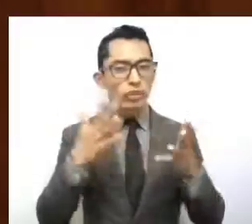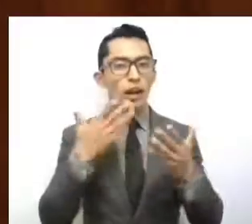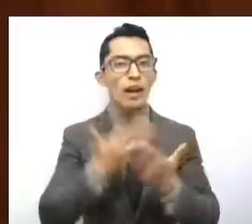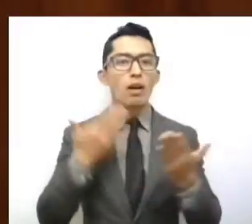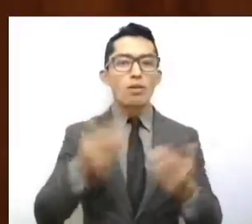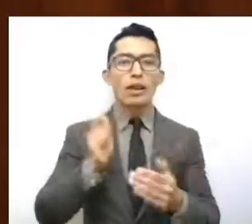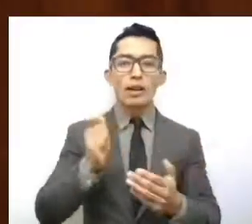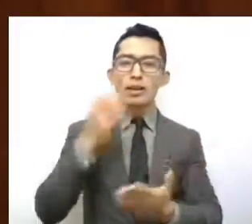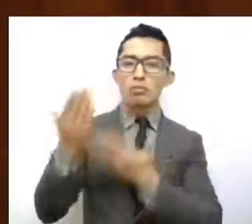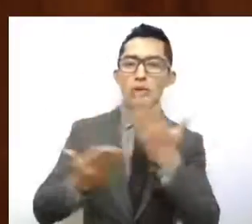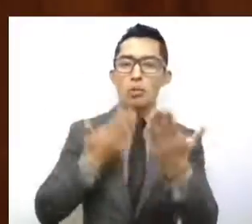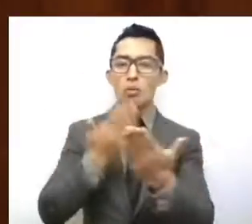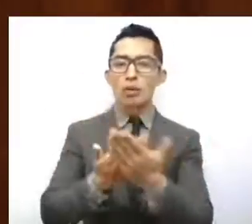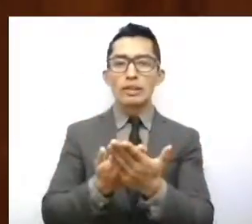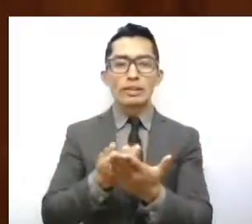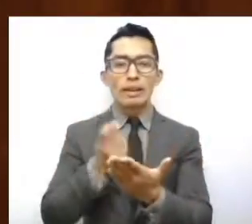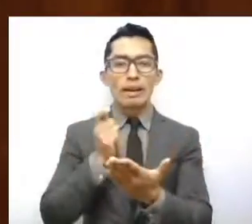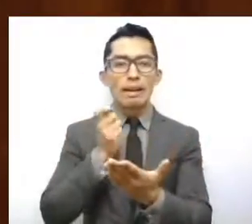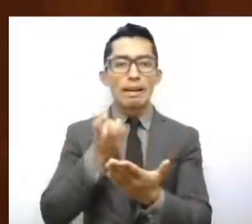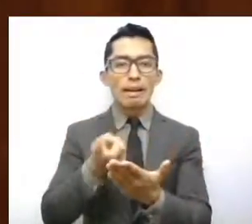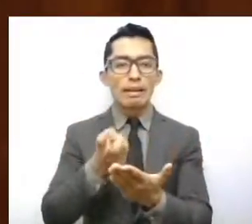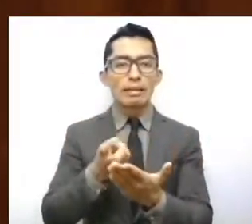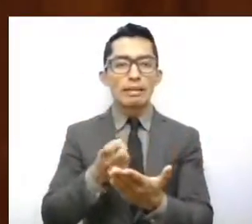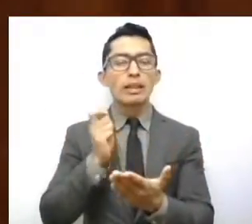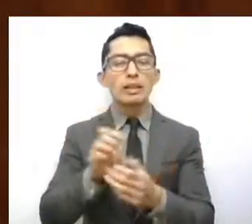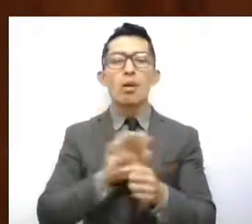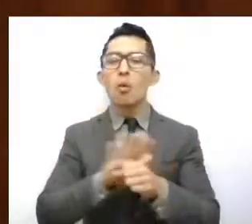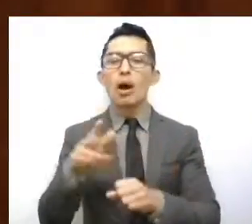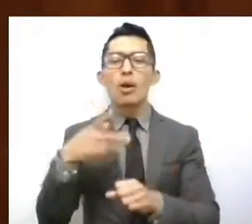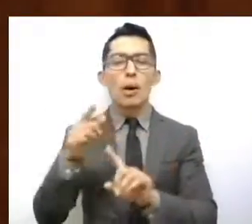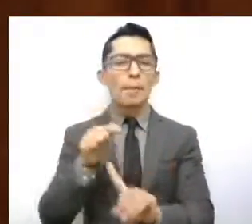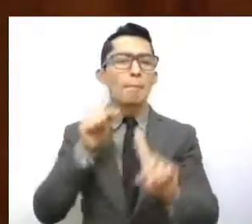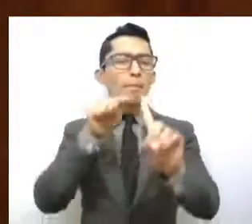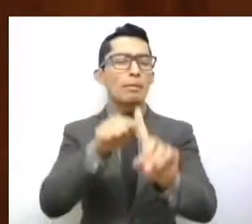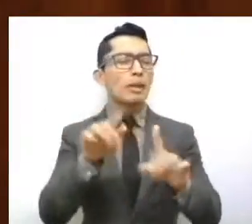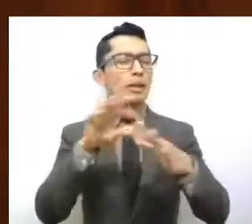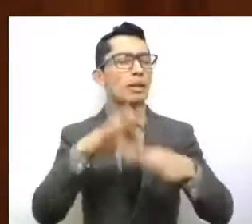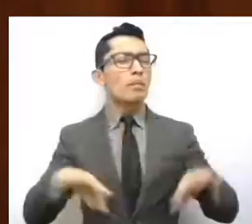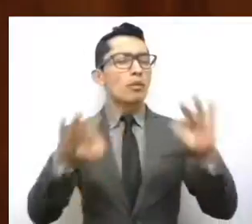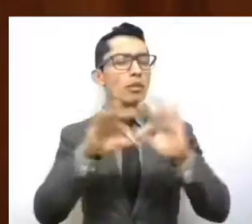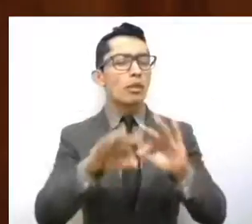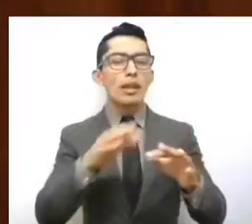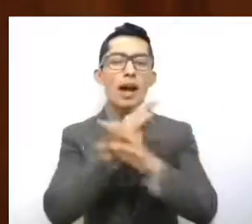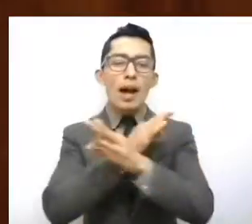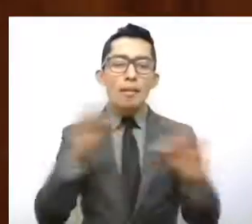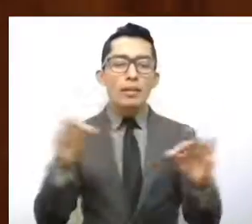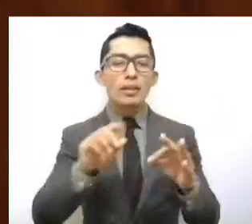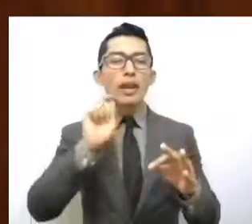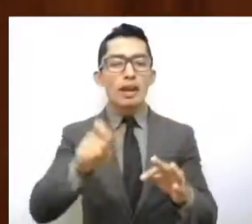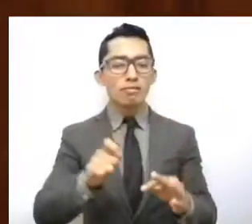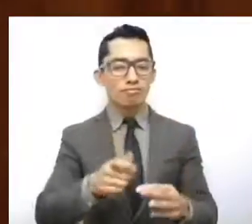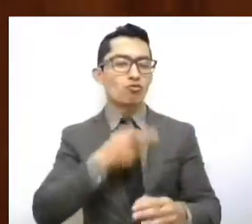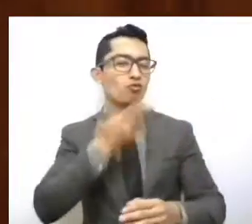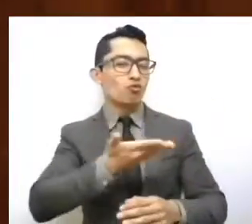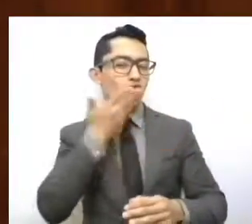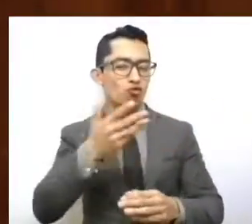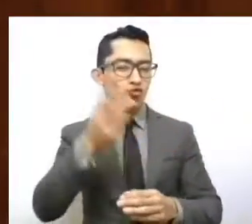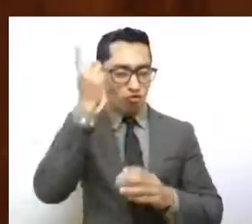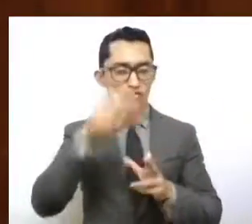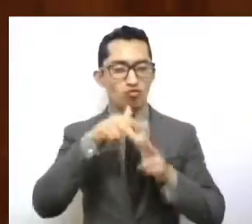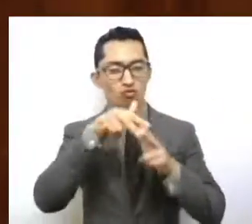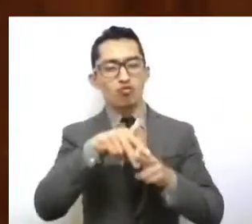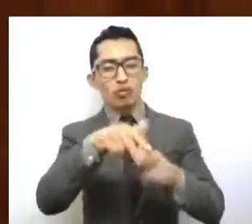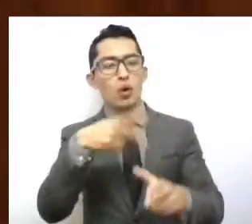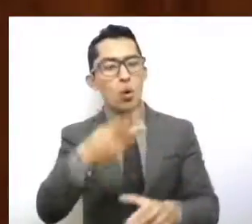iniciativa con proyecto de decreto tiene como propósito esencial declarar a las cabalgatas como patrimonio cultural